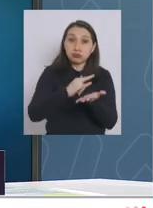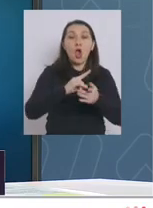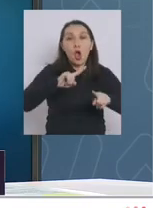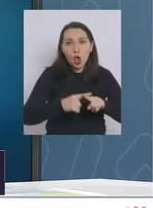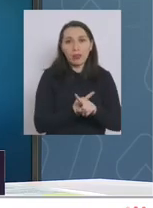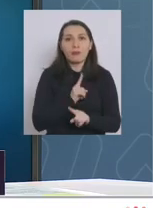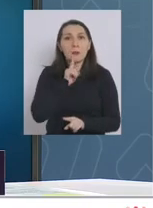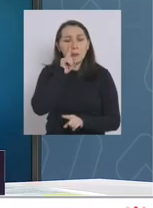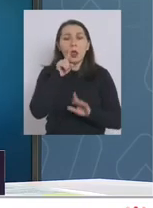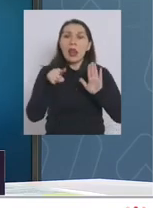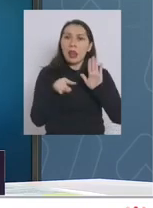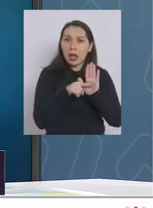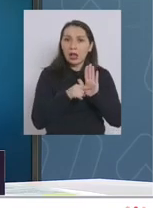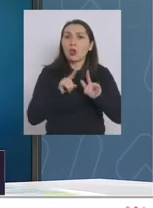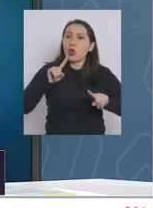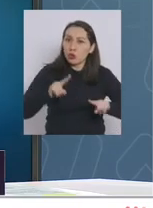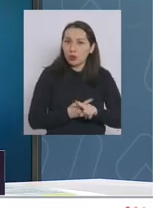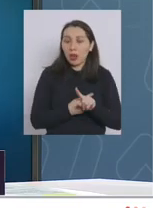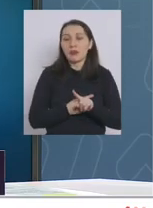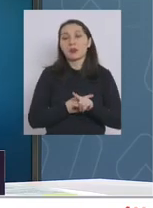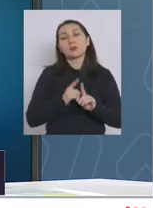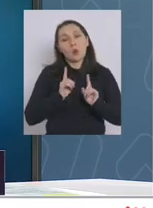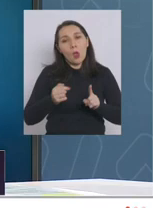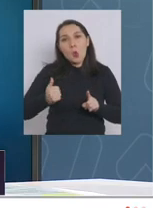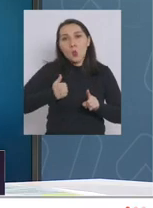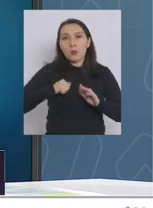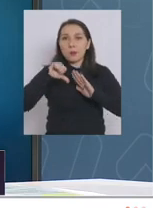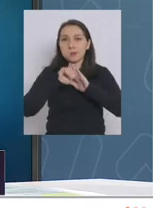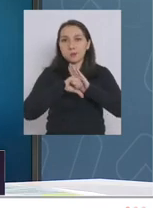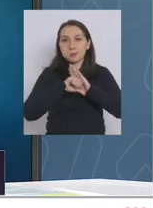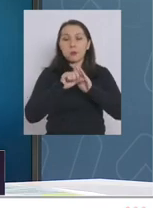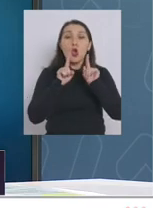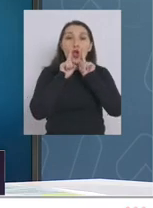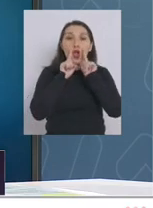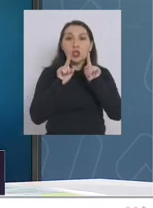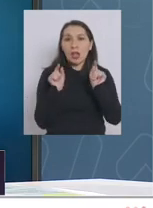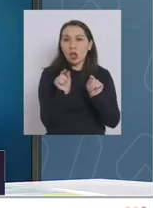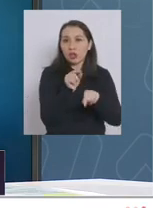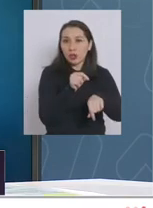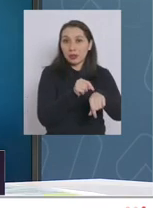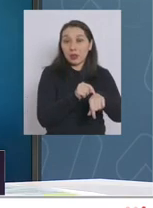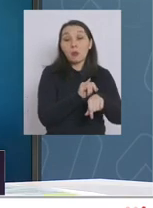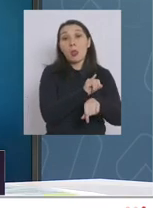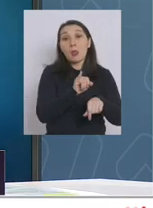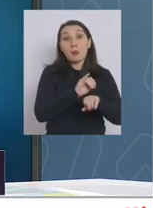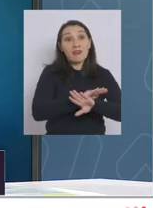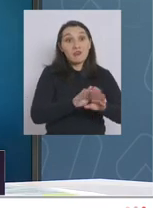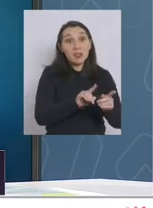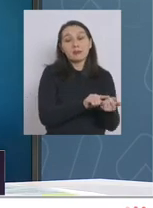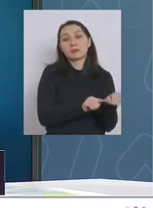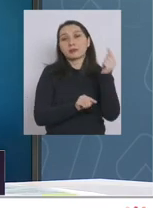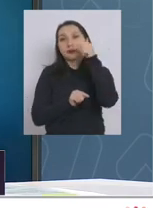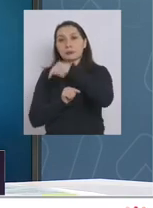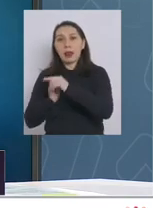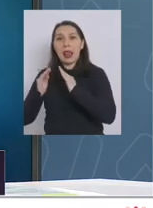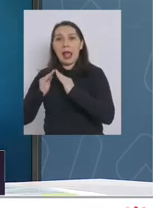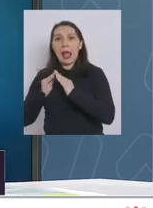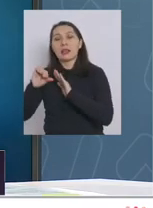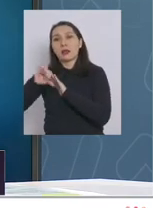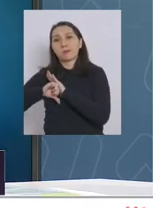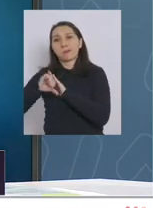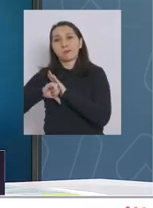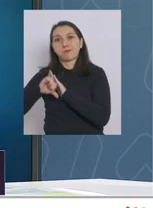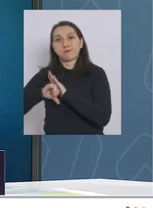resultó negativa, hizo su cuarentena en un hotel de tránsito y luego continuó su cuarentena en su domicilio.